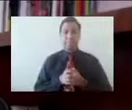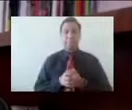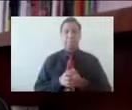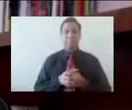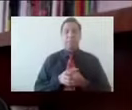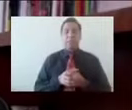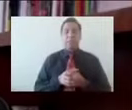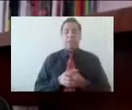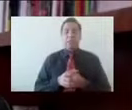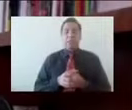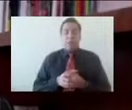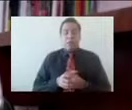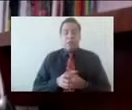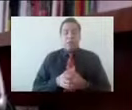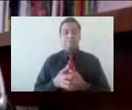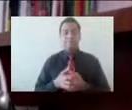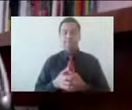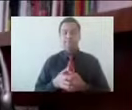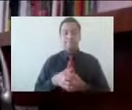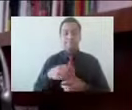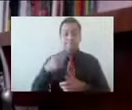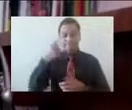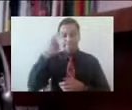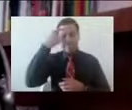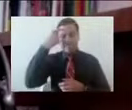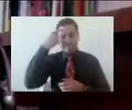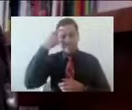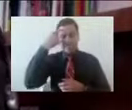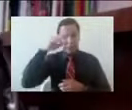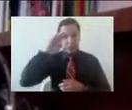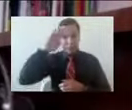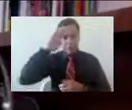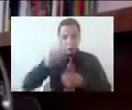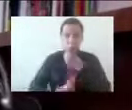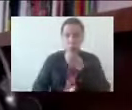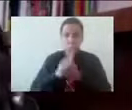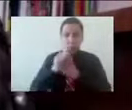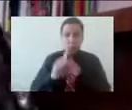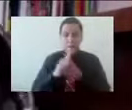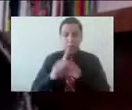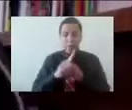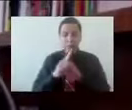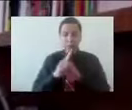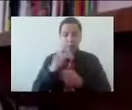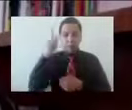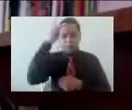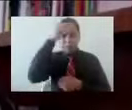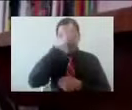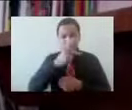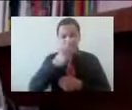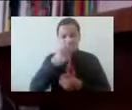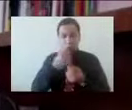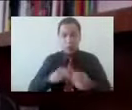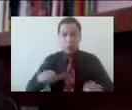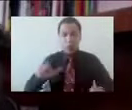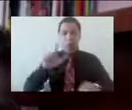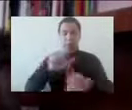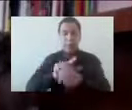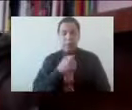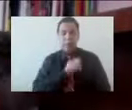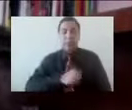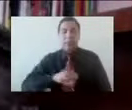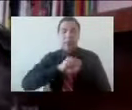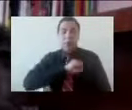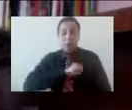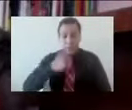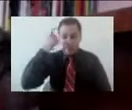psicosocial y salud mental. Creo que es para todos muy importante